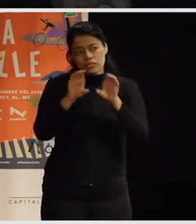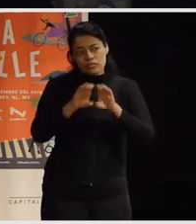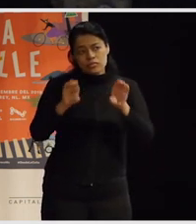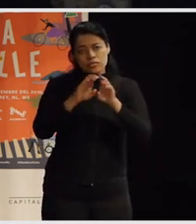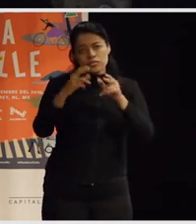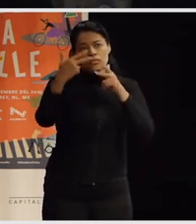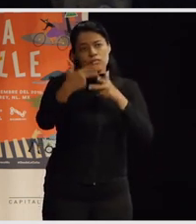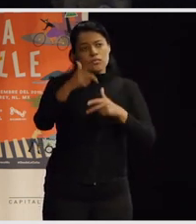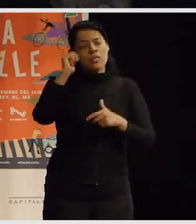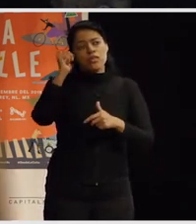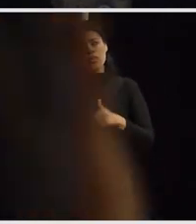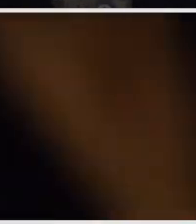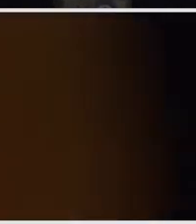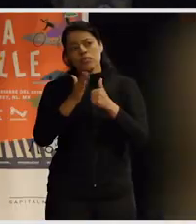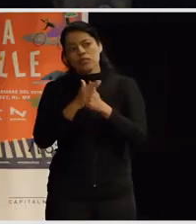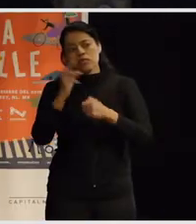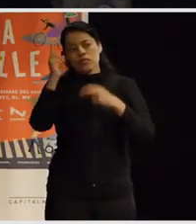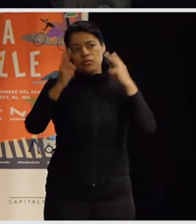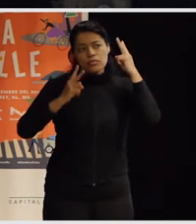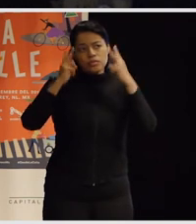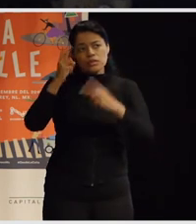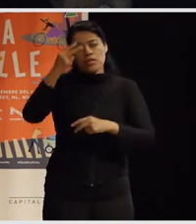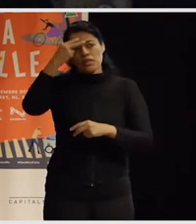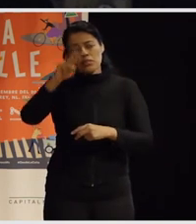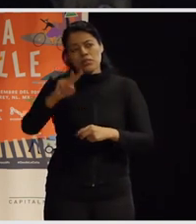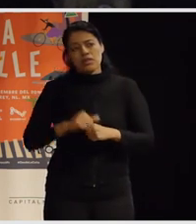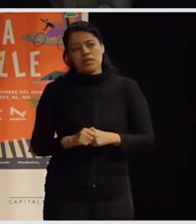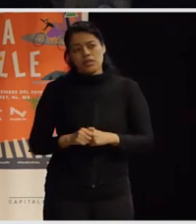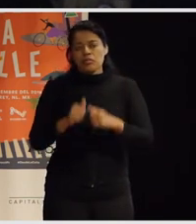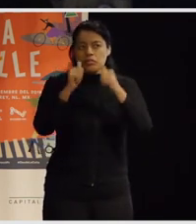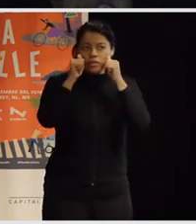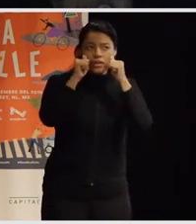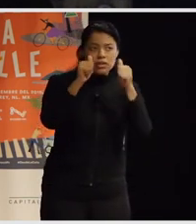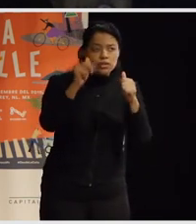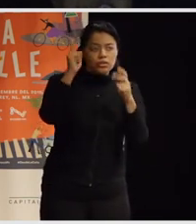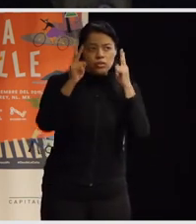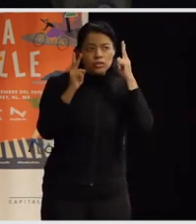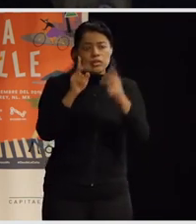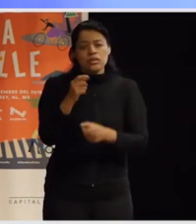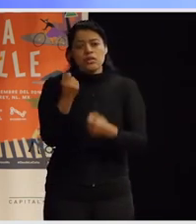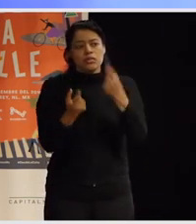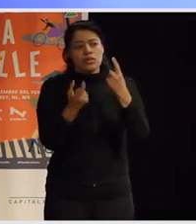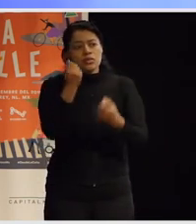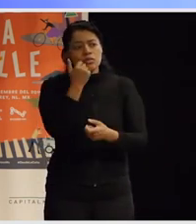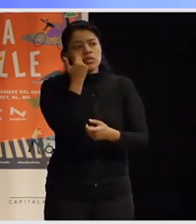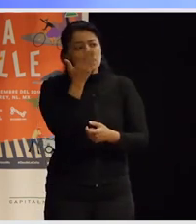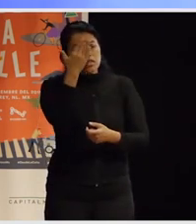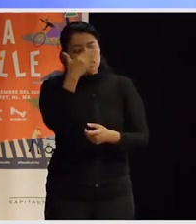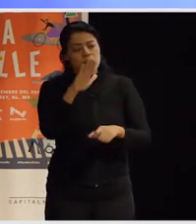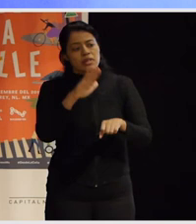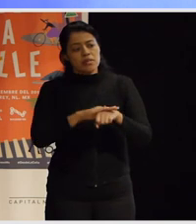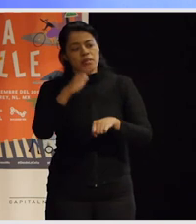acompañar acá en México próximamente vamos a estar ahí muy al pendiente y también para quienes quieran consultar más